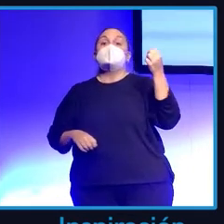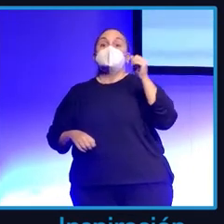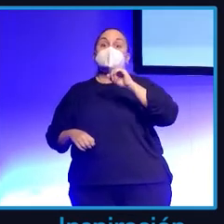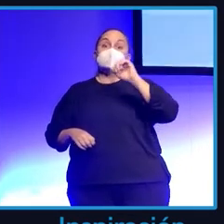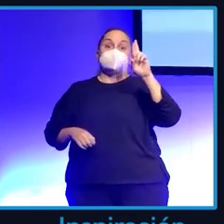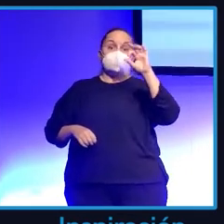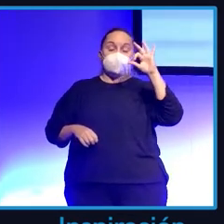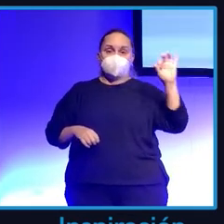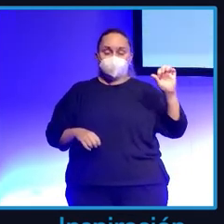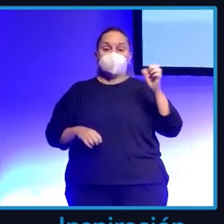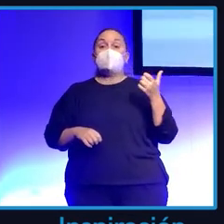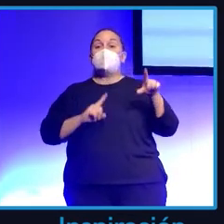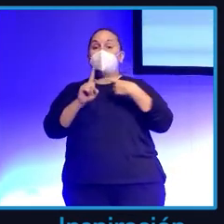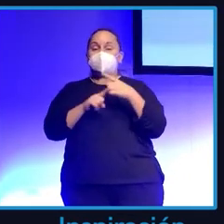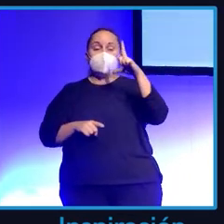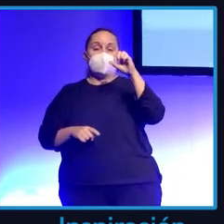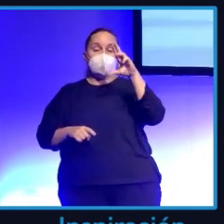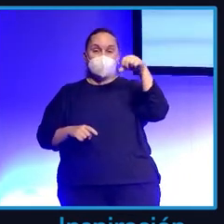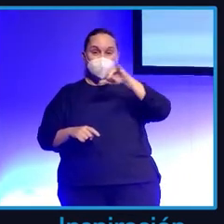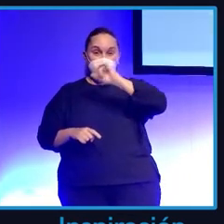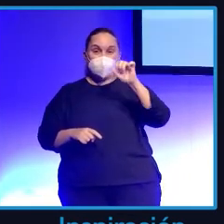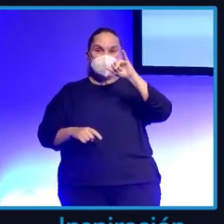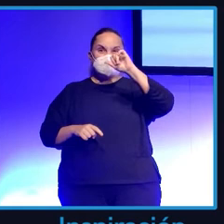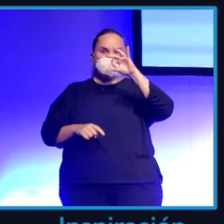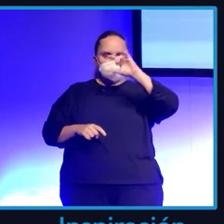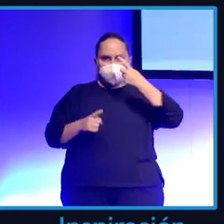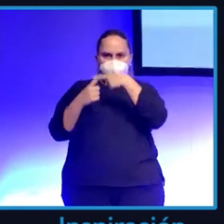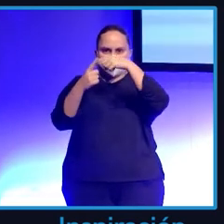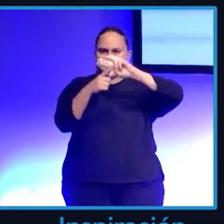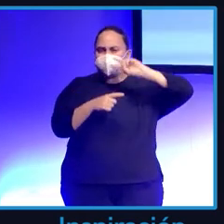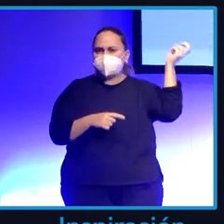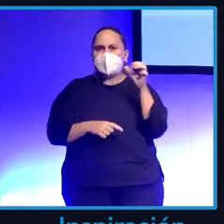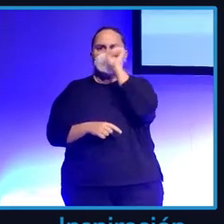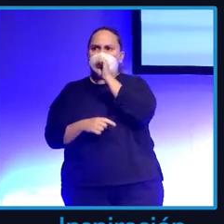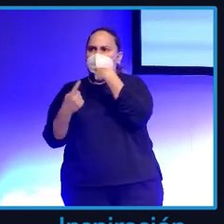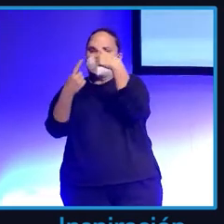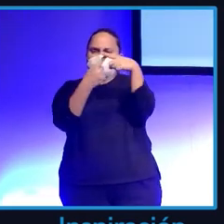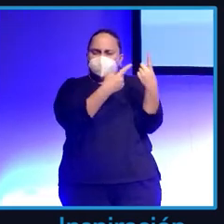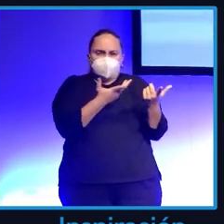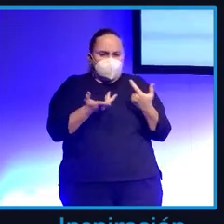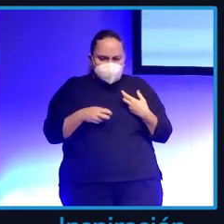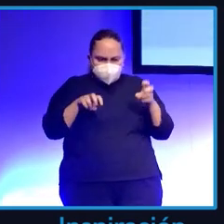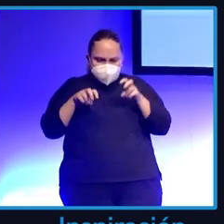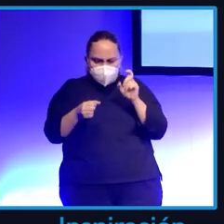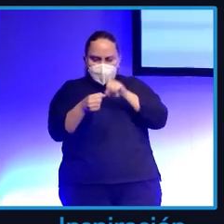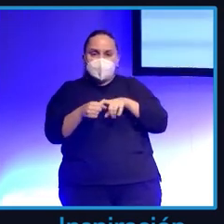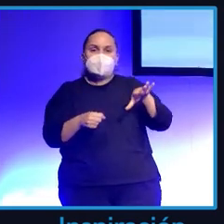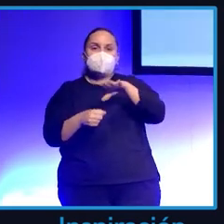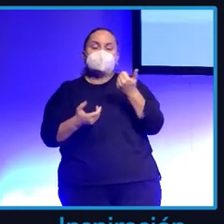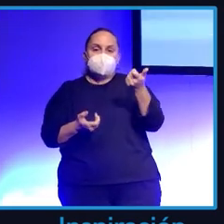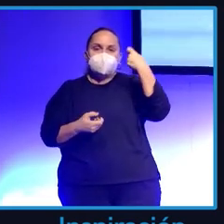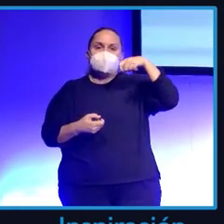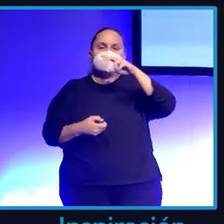Y todos los demás, los del IBEX. Yo tenía a Nabotín detrás y a Pablo... Bueno, no, yo estaba entre Florentino, el del Real Madrid.